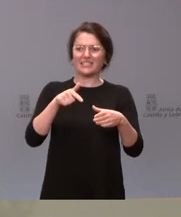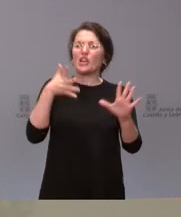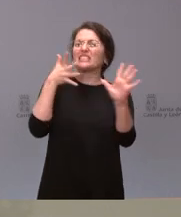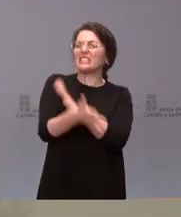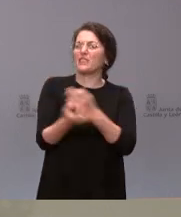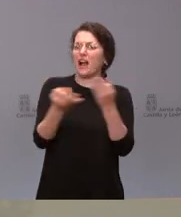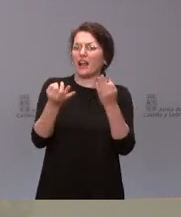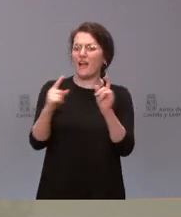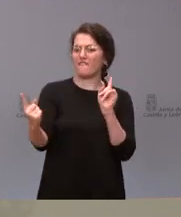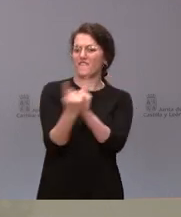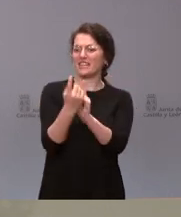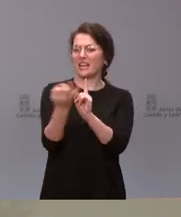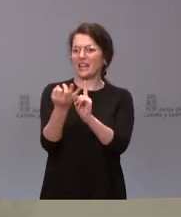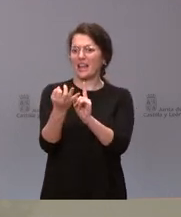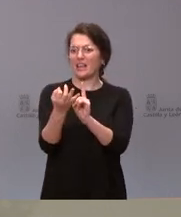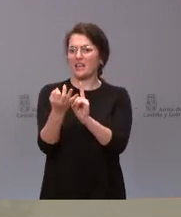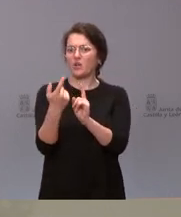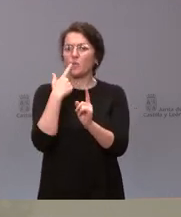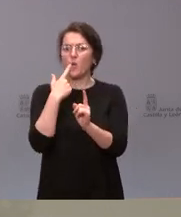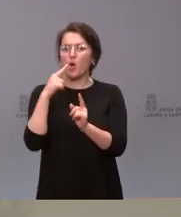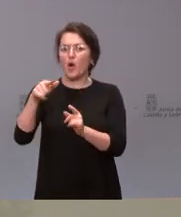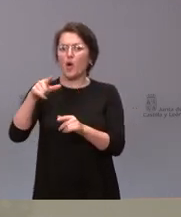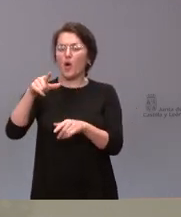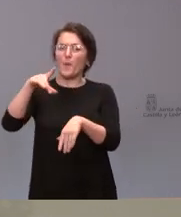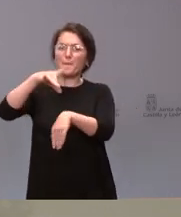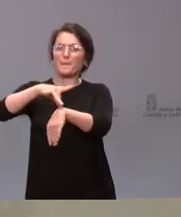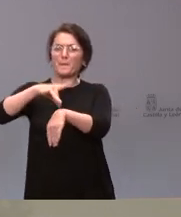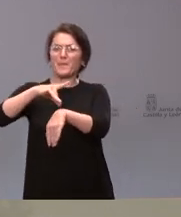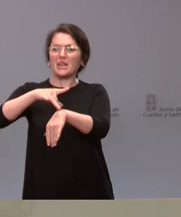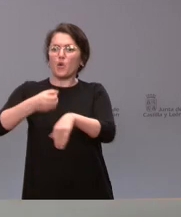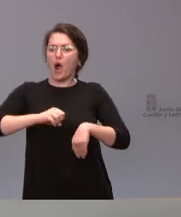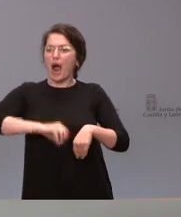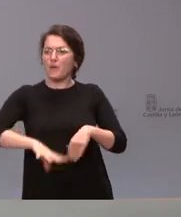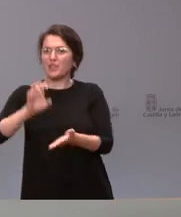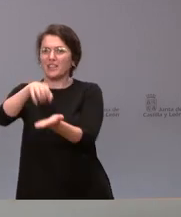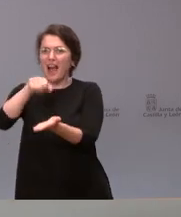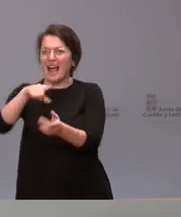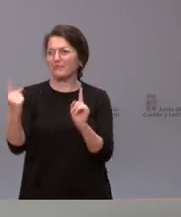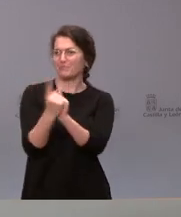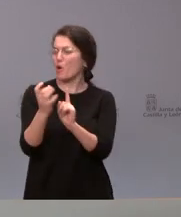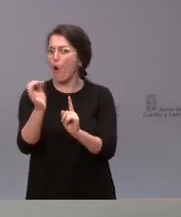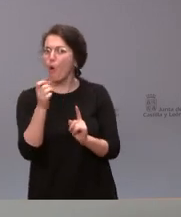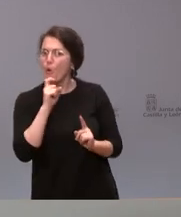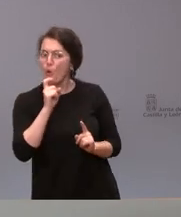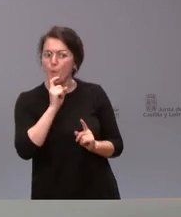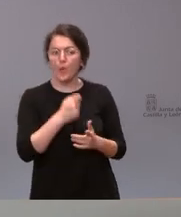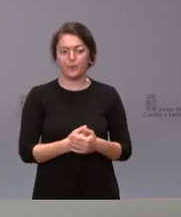¿En frente de dónde? ¿De clínicas abortistas o cómo? Bueno, siempre hemos dicho que este es un gobierno y también hemos dicho que